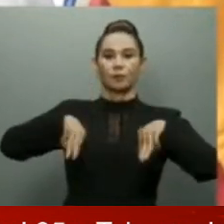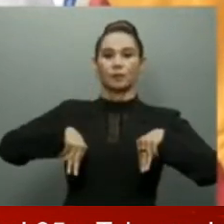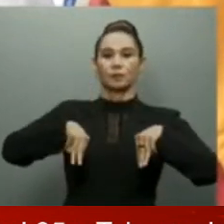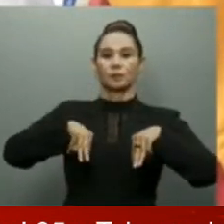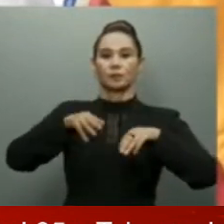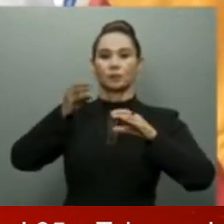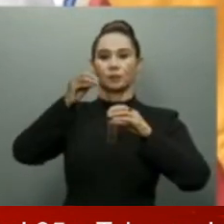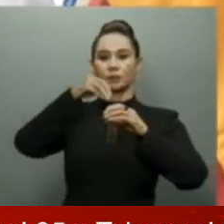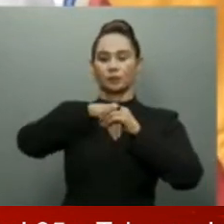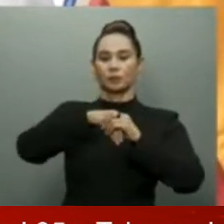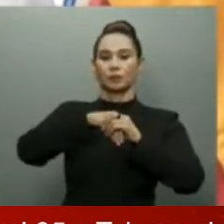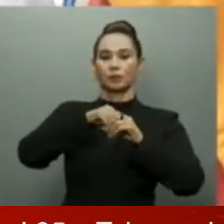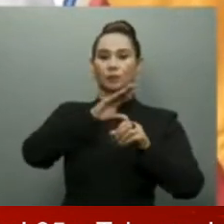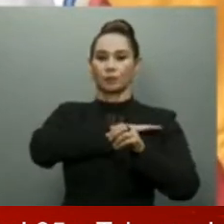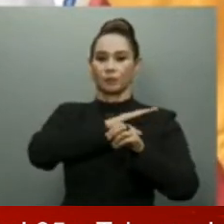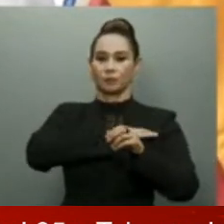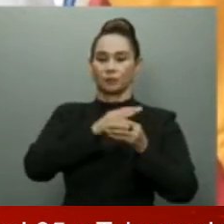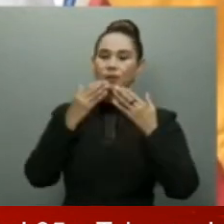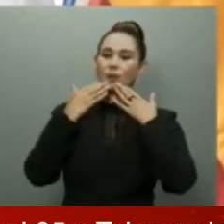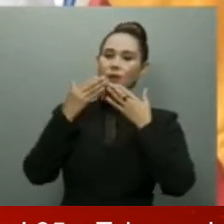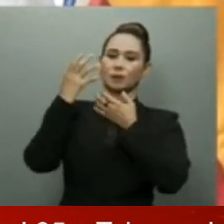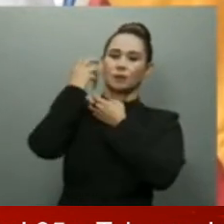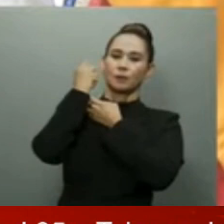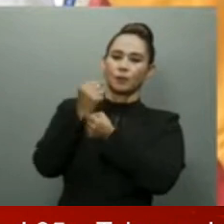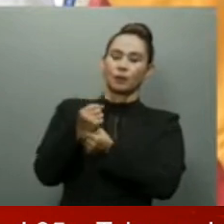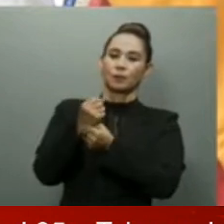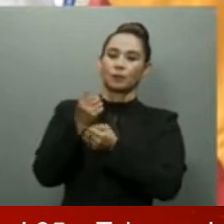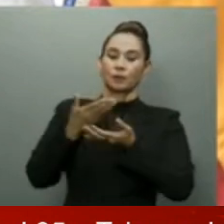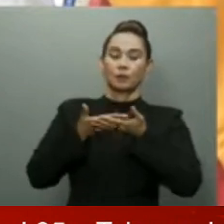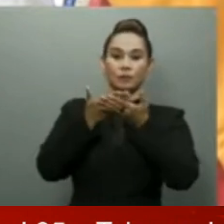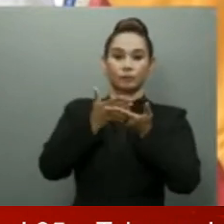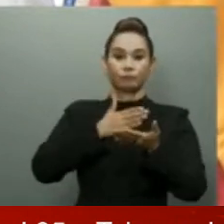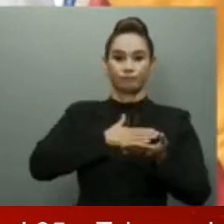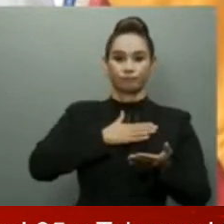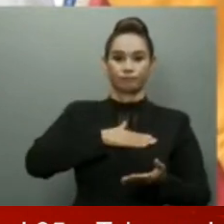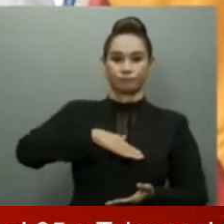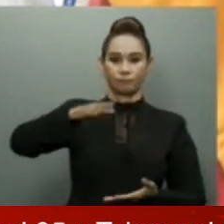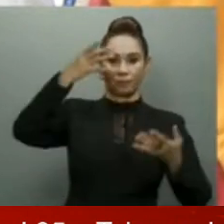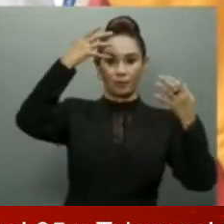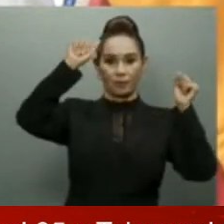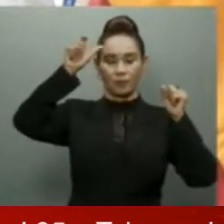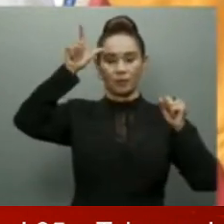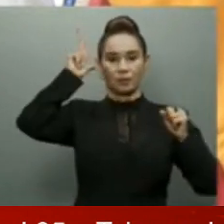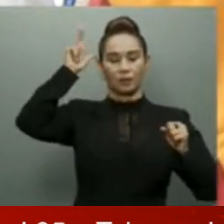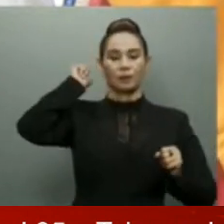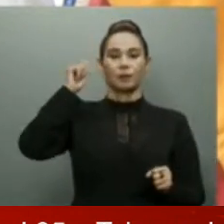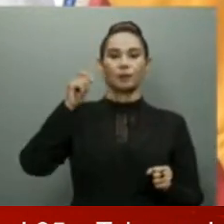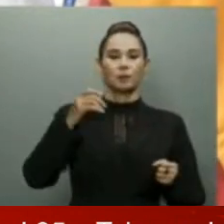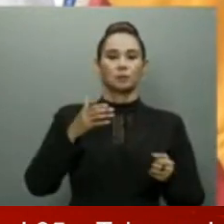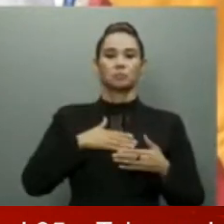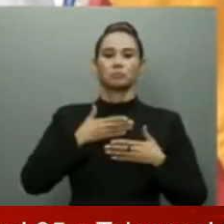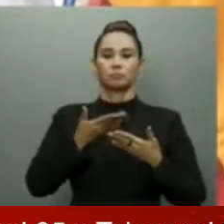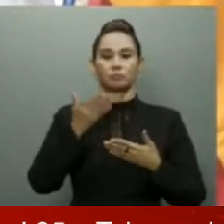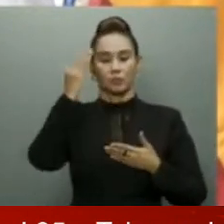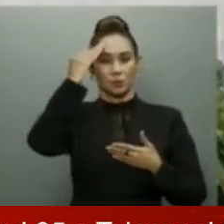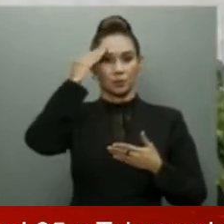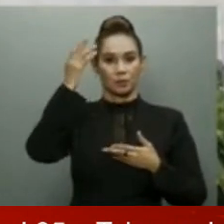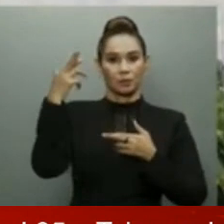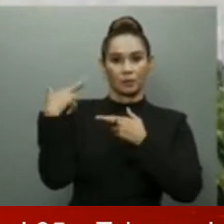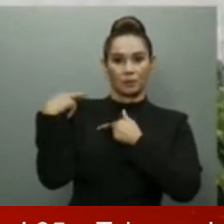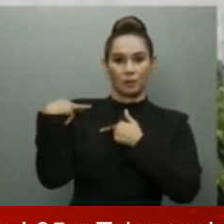depositó en mí el señor Presidente de la República, Luis Abinader, lo hice conociendo la gran responsabilidad que conlleva